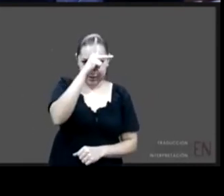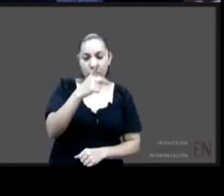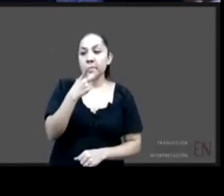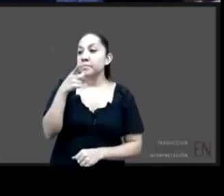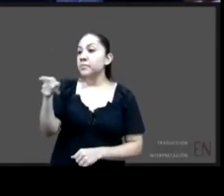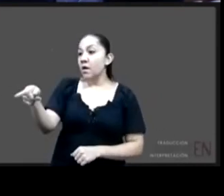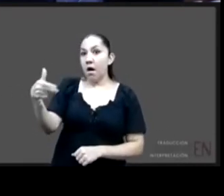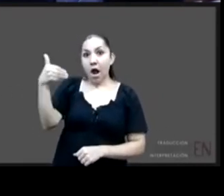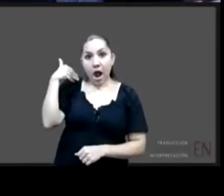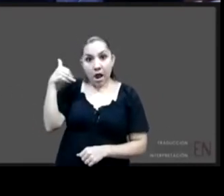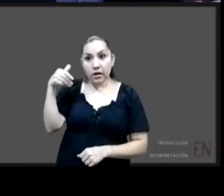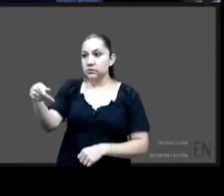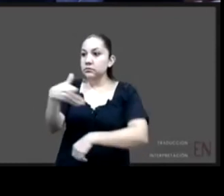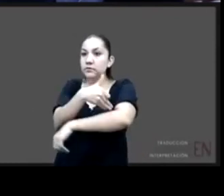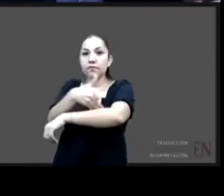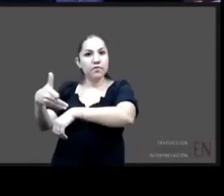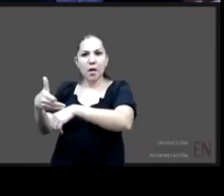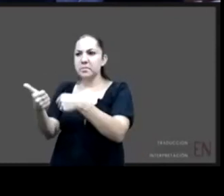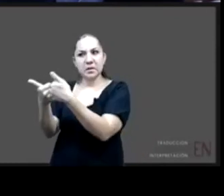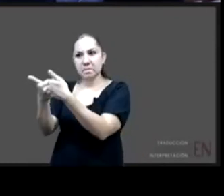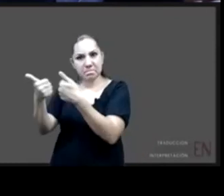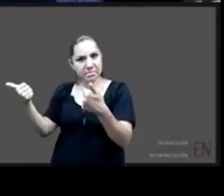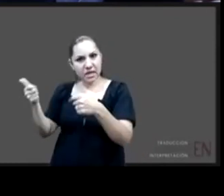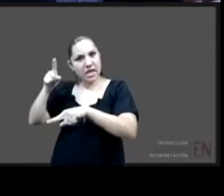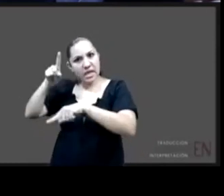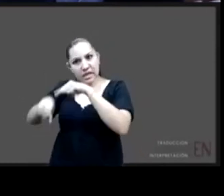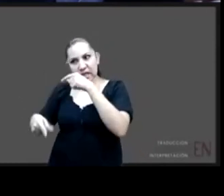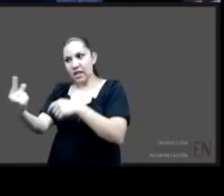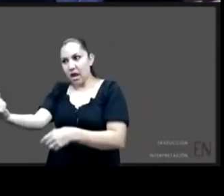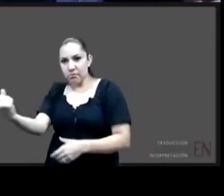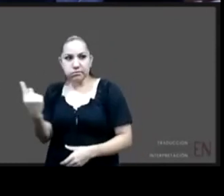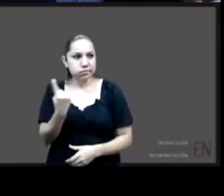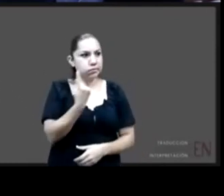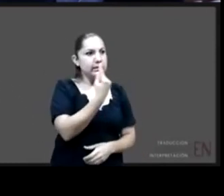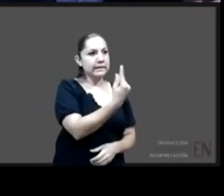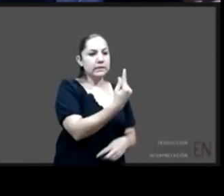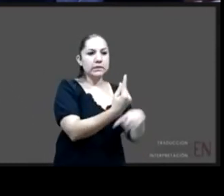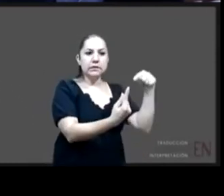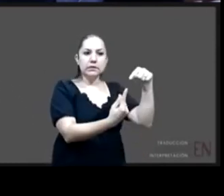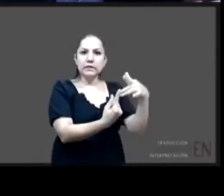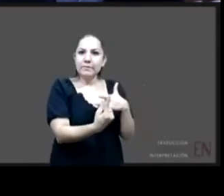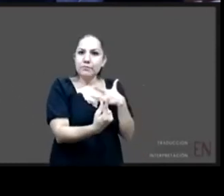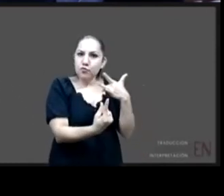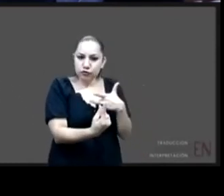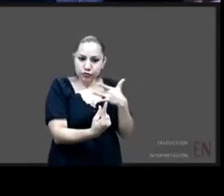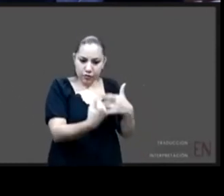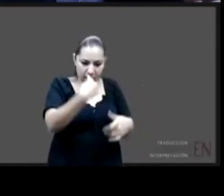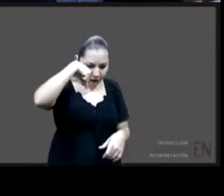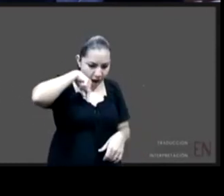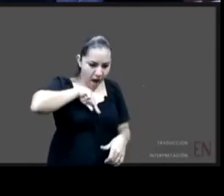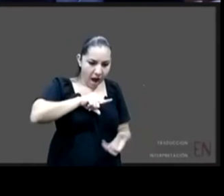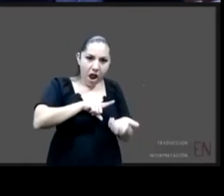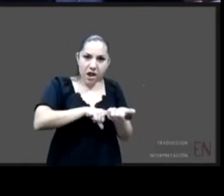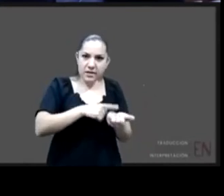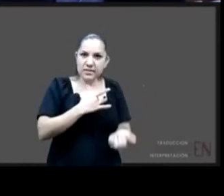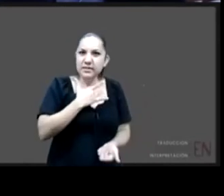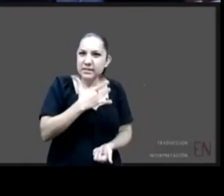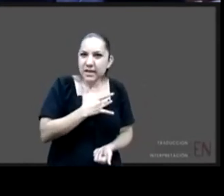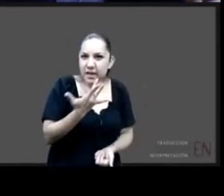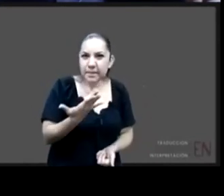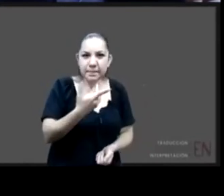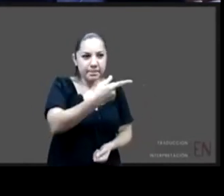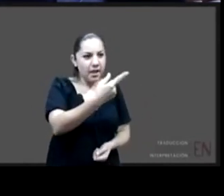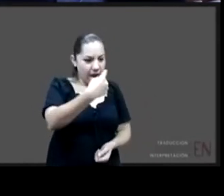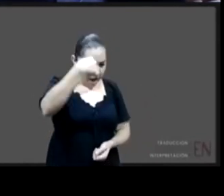muy fino respecto a a su emocionalidad a su afectividad todo eso